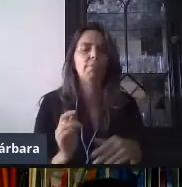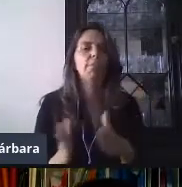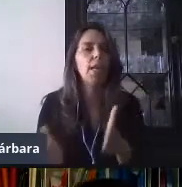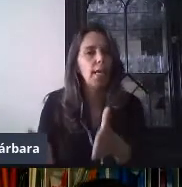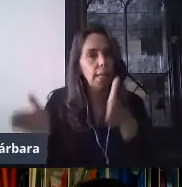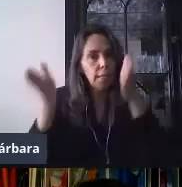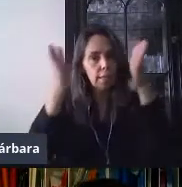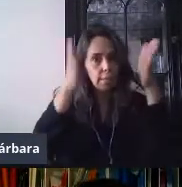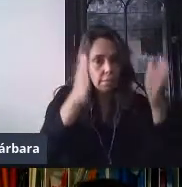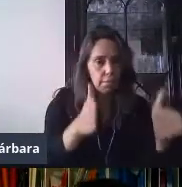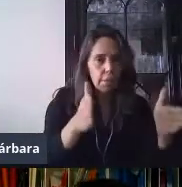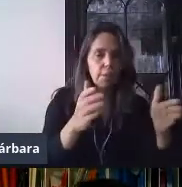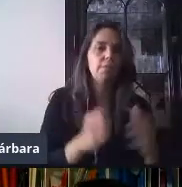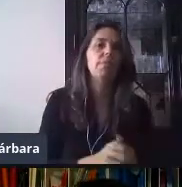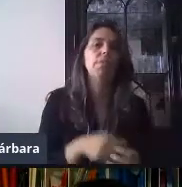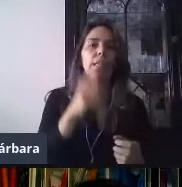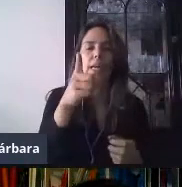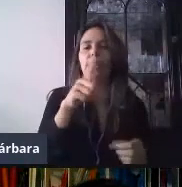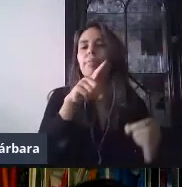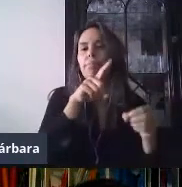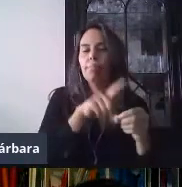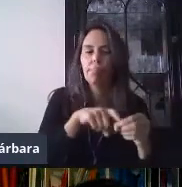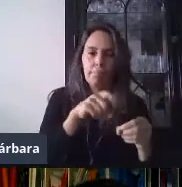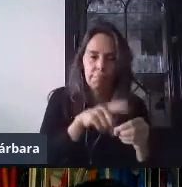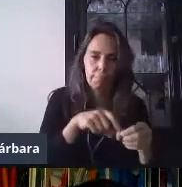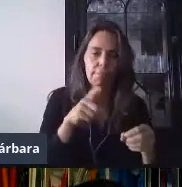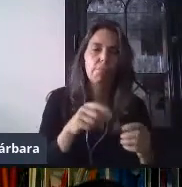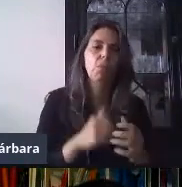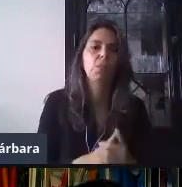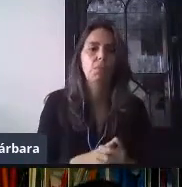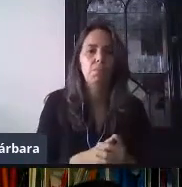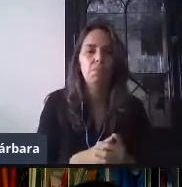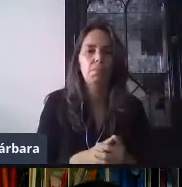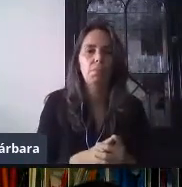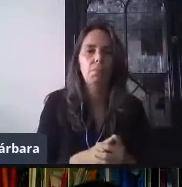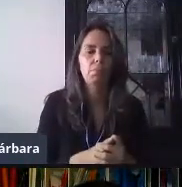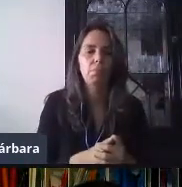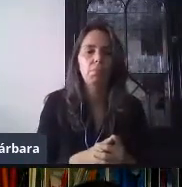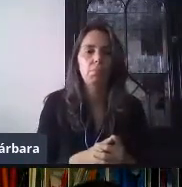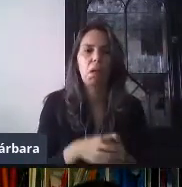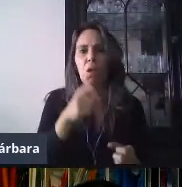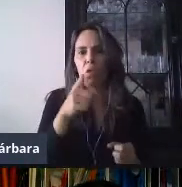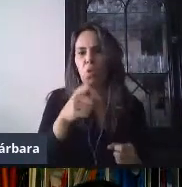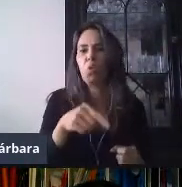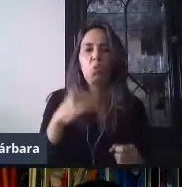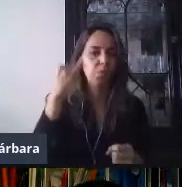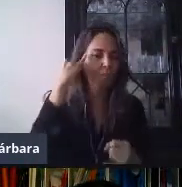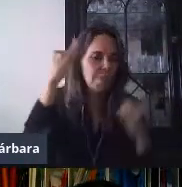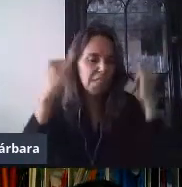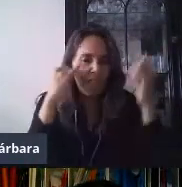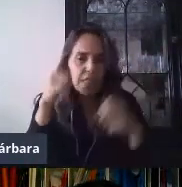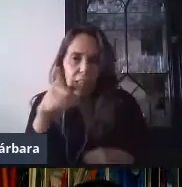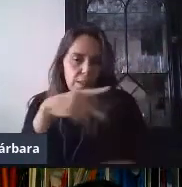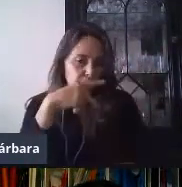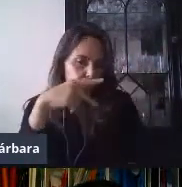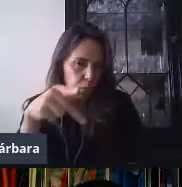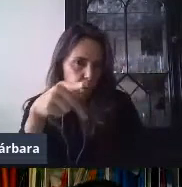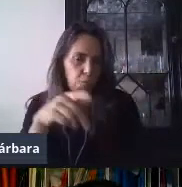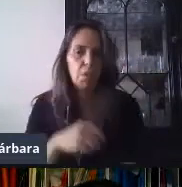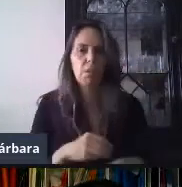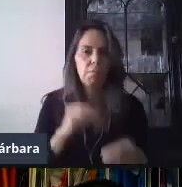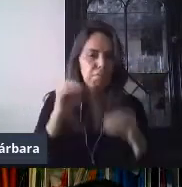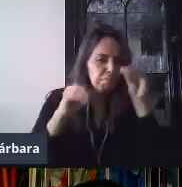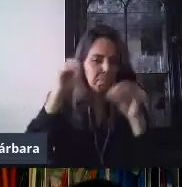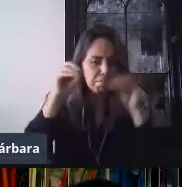paleta de colores, la cual nos indica que aquí podemos personalizar todas las opciones del formulario,